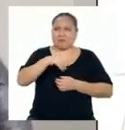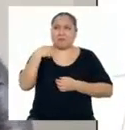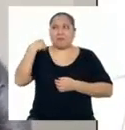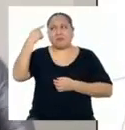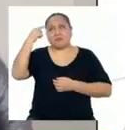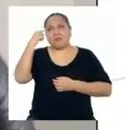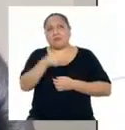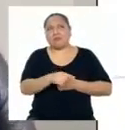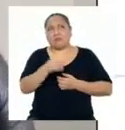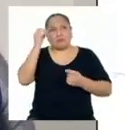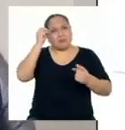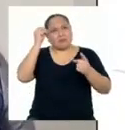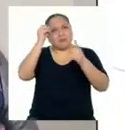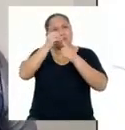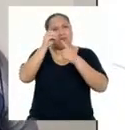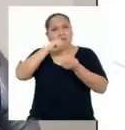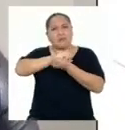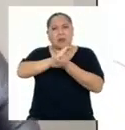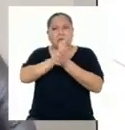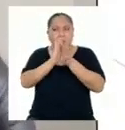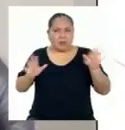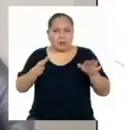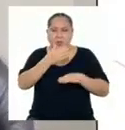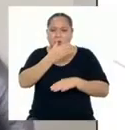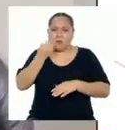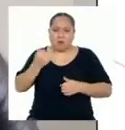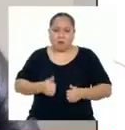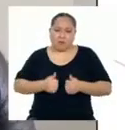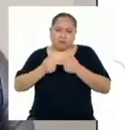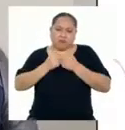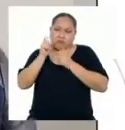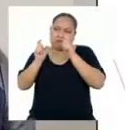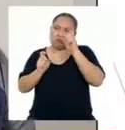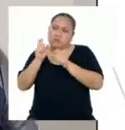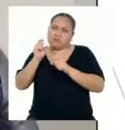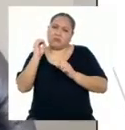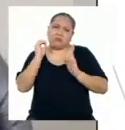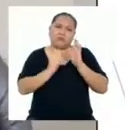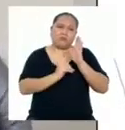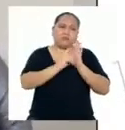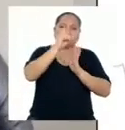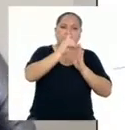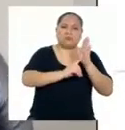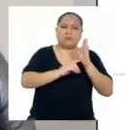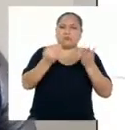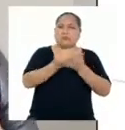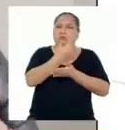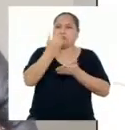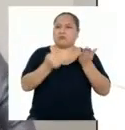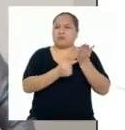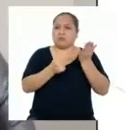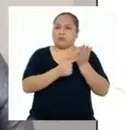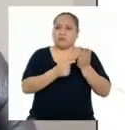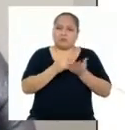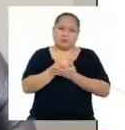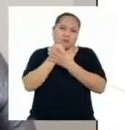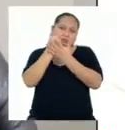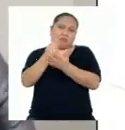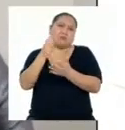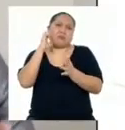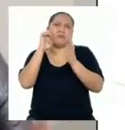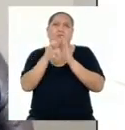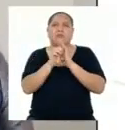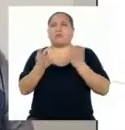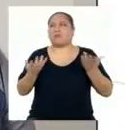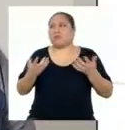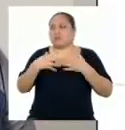con fines pacíficos Ya sea para mejorar la calidad de vida de las personas O desarrollar nuevas tecnologías que ayuden a, por ejemplo,